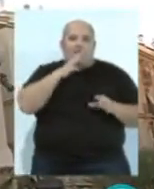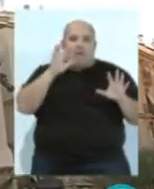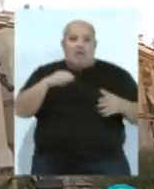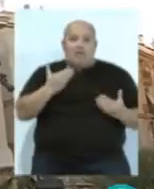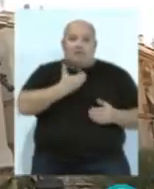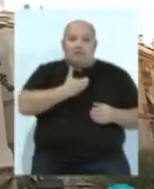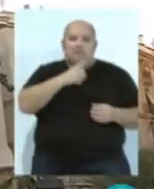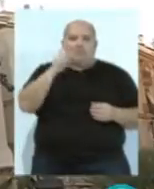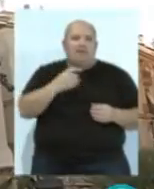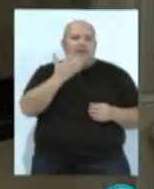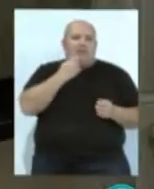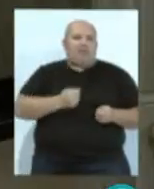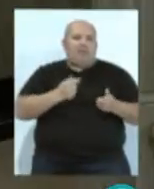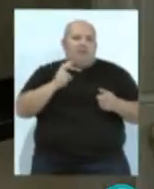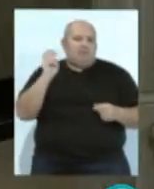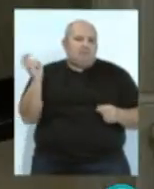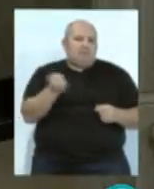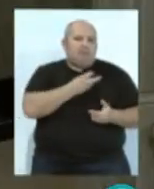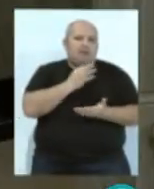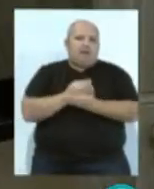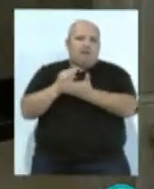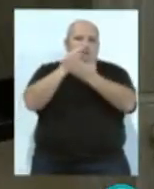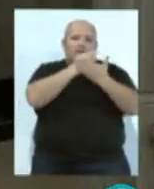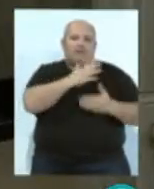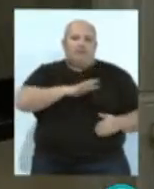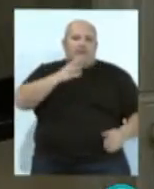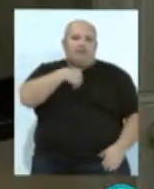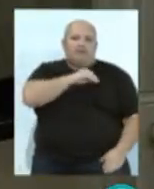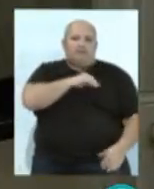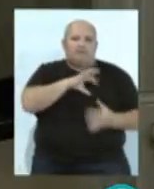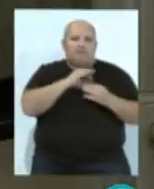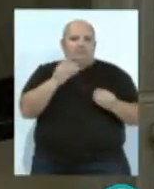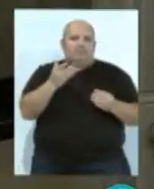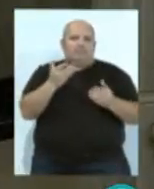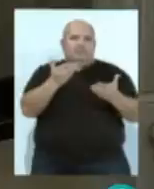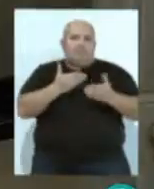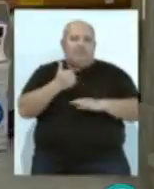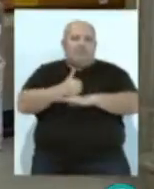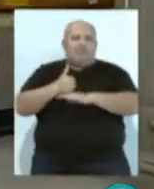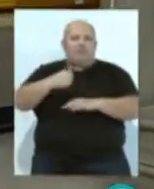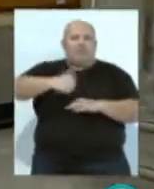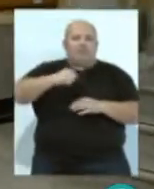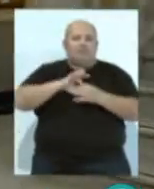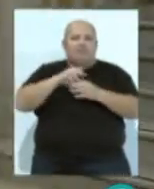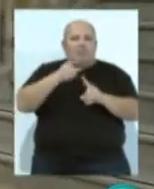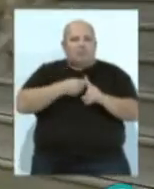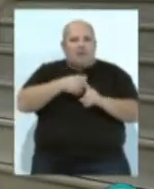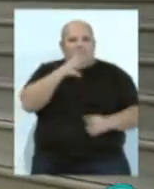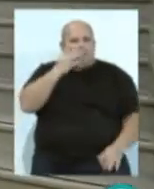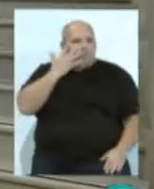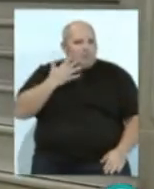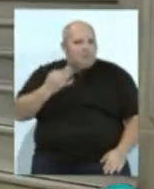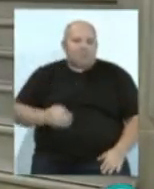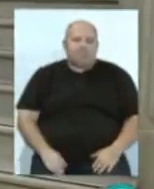Ayuntamiento sirve de ejemplo para otras capitales del país. Cádiz es en su vocación de invitar al ciudadano a valorar y utilizar el agua